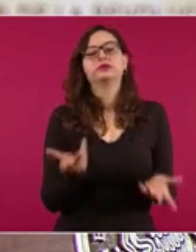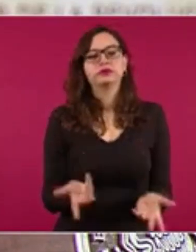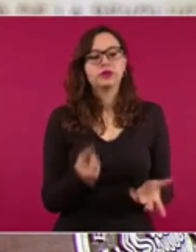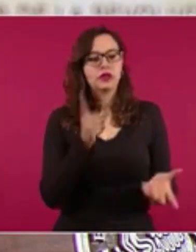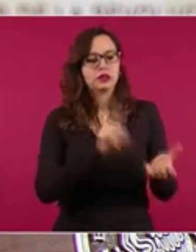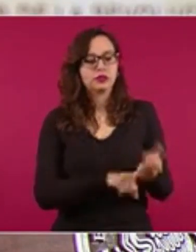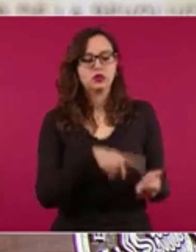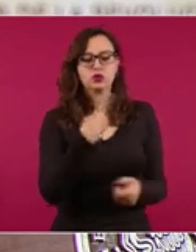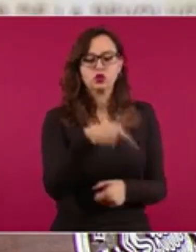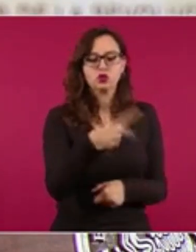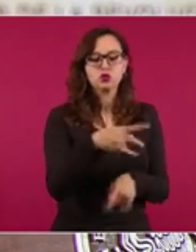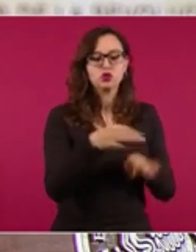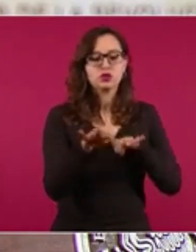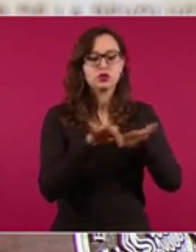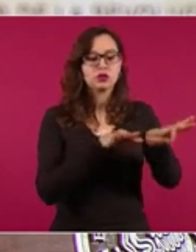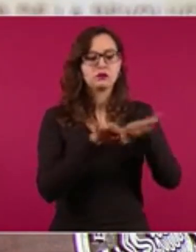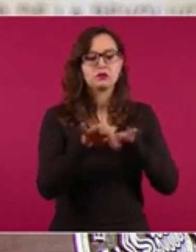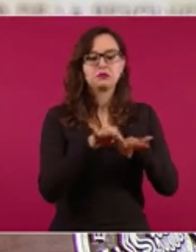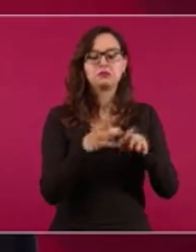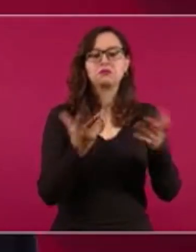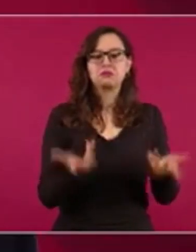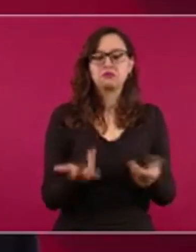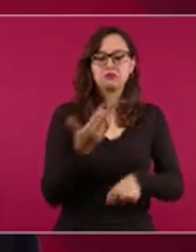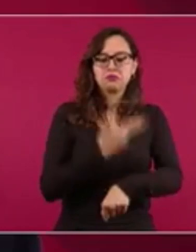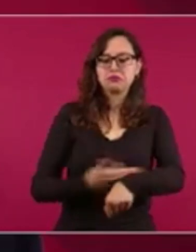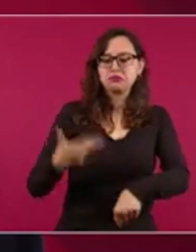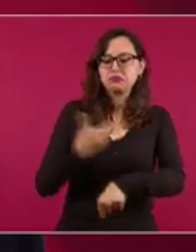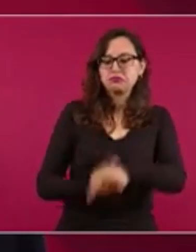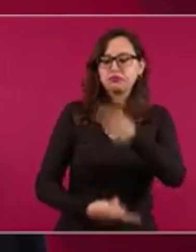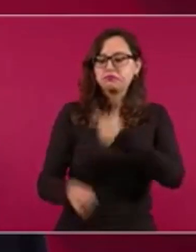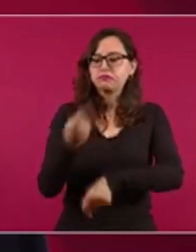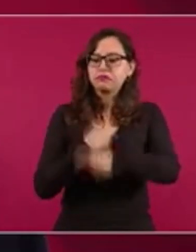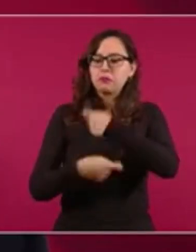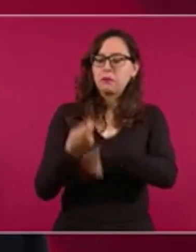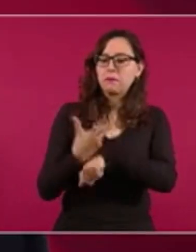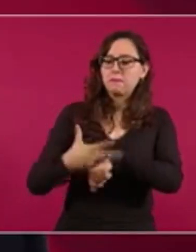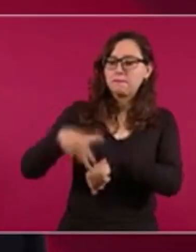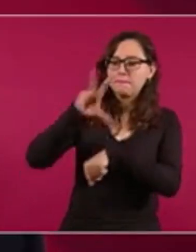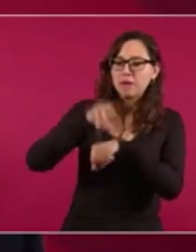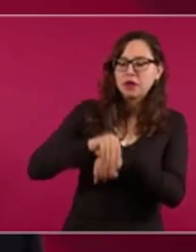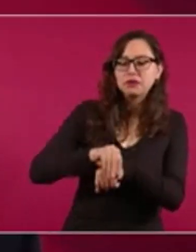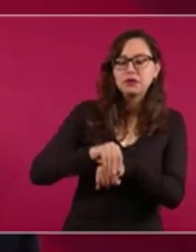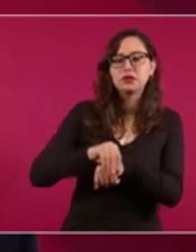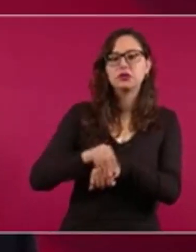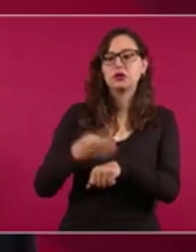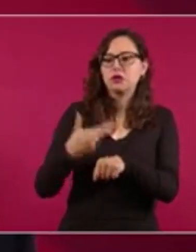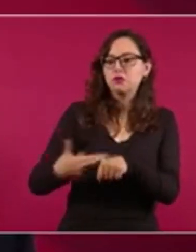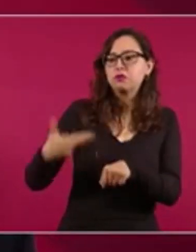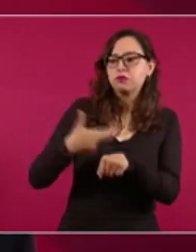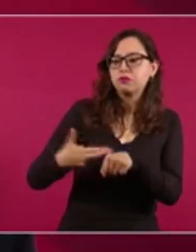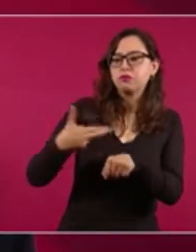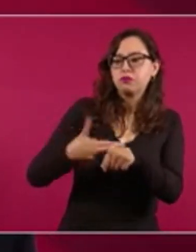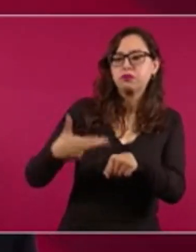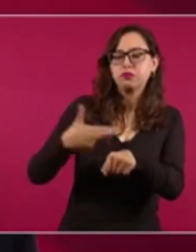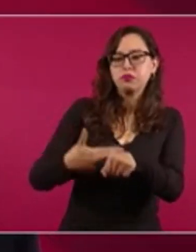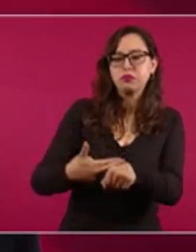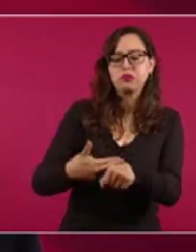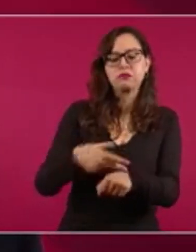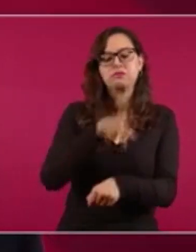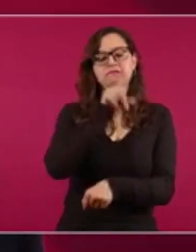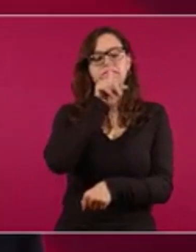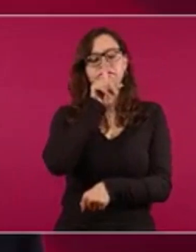empresas las exime de todo trámite o permiso, incluyendo aquellos del Servicio Nacional de Sanidad,